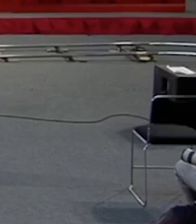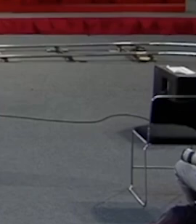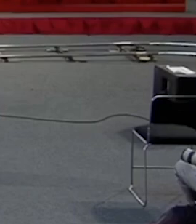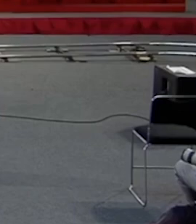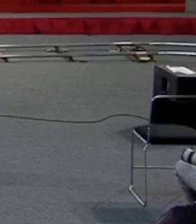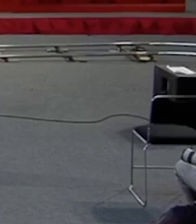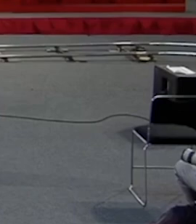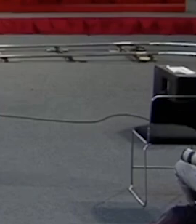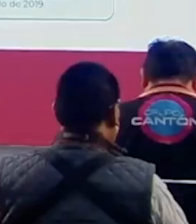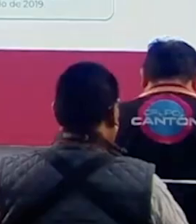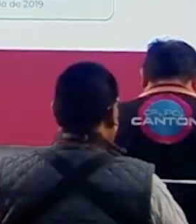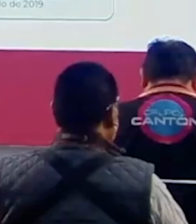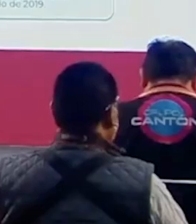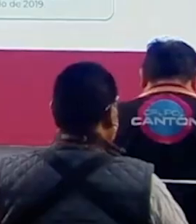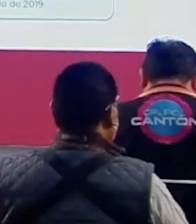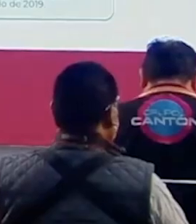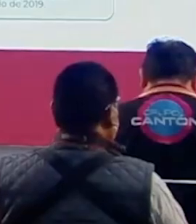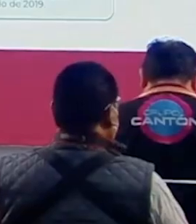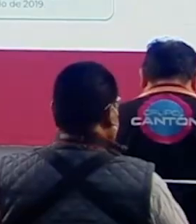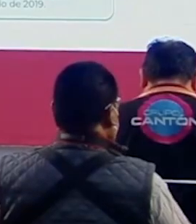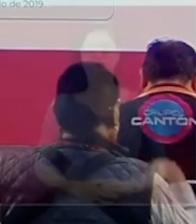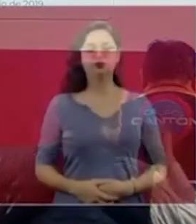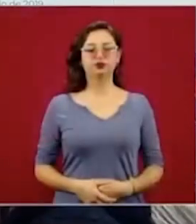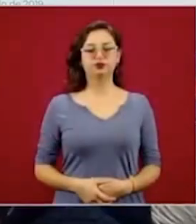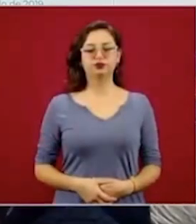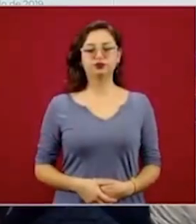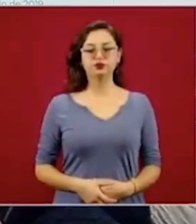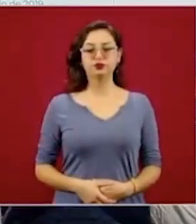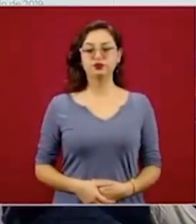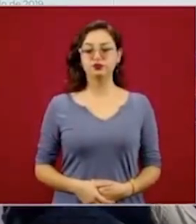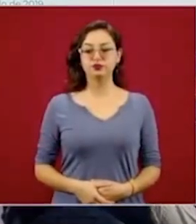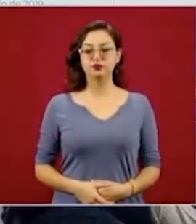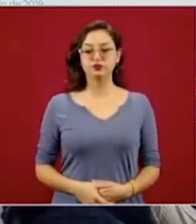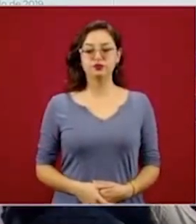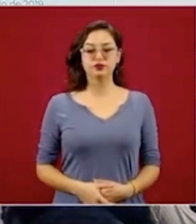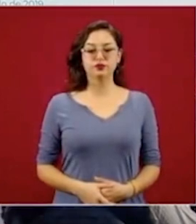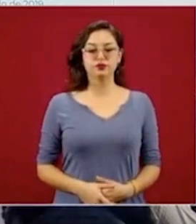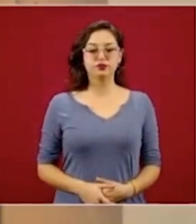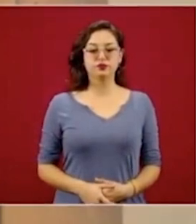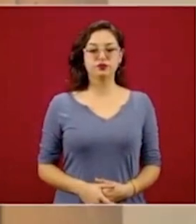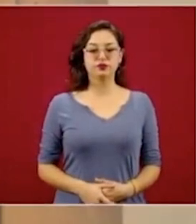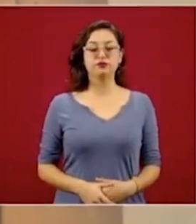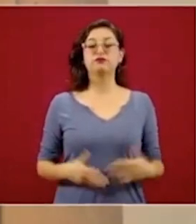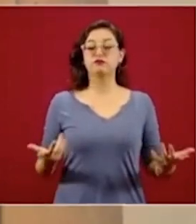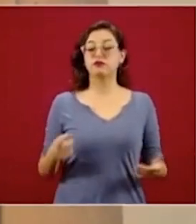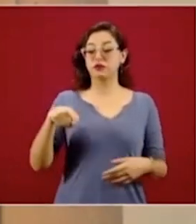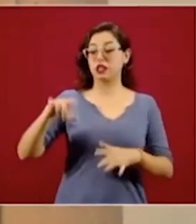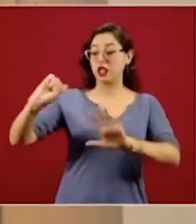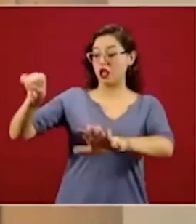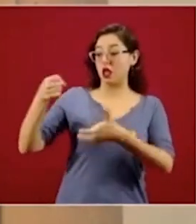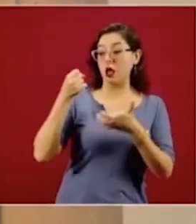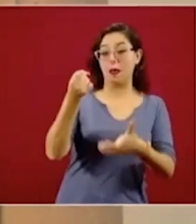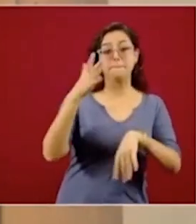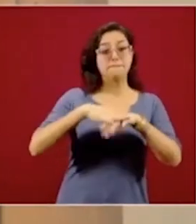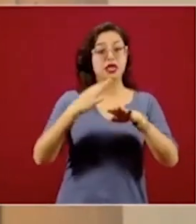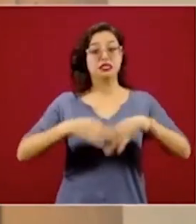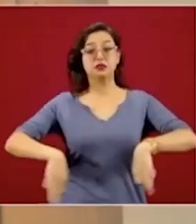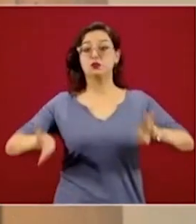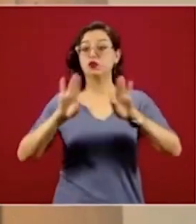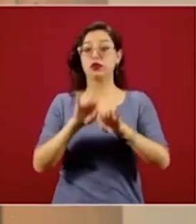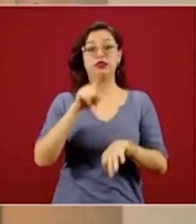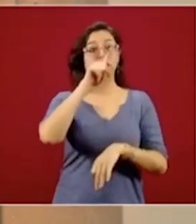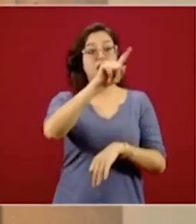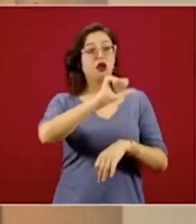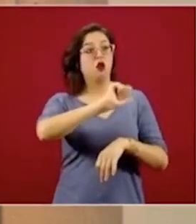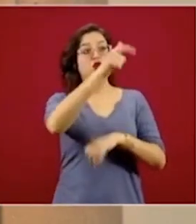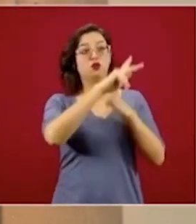de que este es el ingreso más importante para el país, aún por encima del petróleo. Y queremos agradecerles desde aquí a nuestros paisanos que de verdad